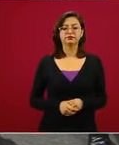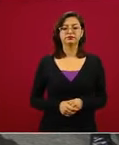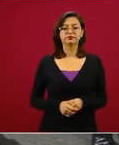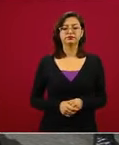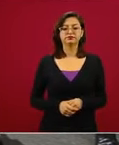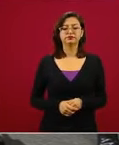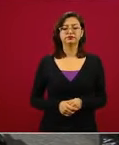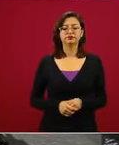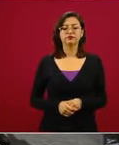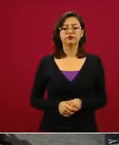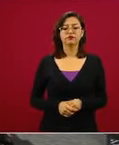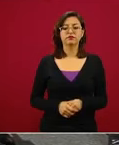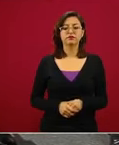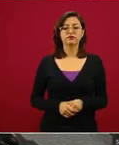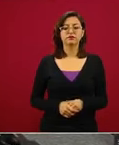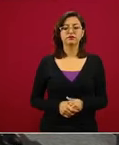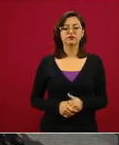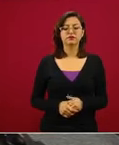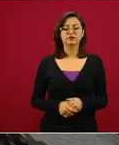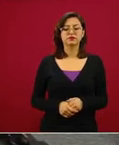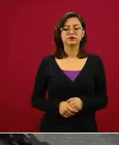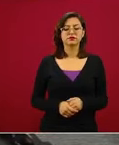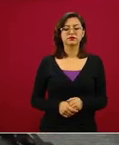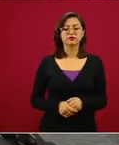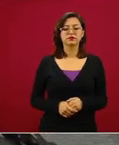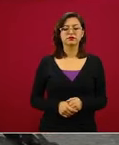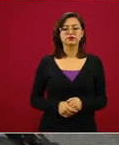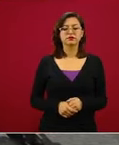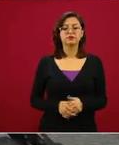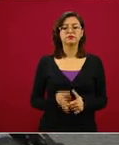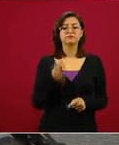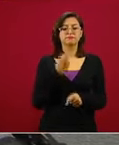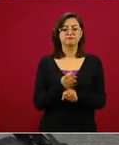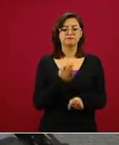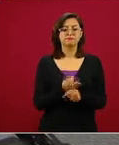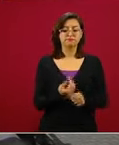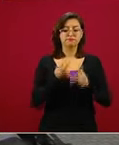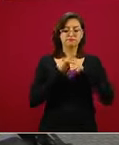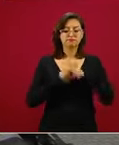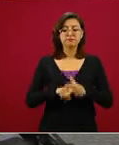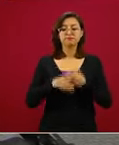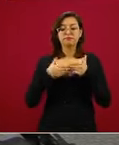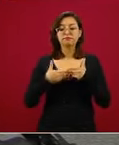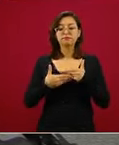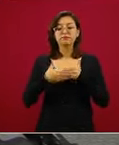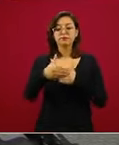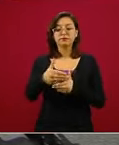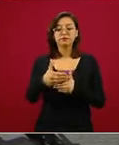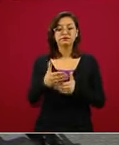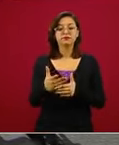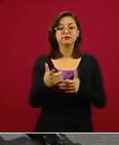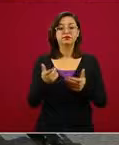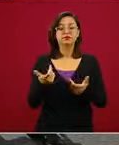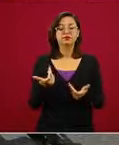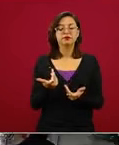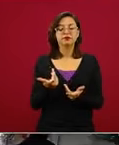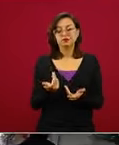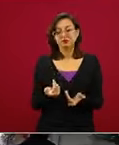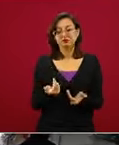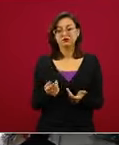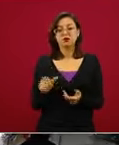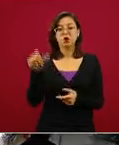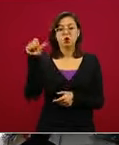a iniciar, va a conducir este